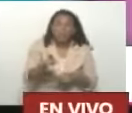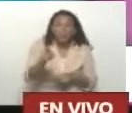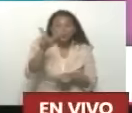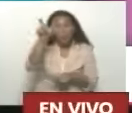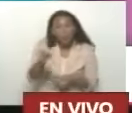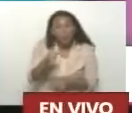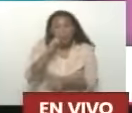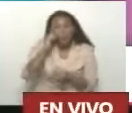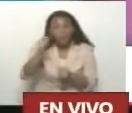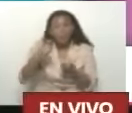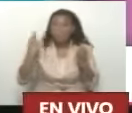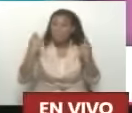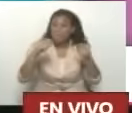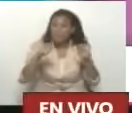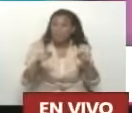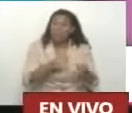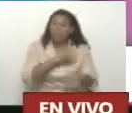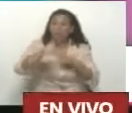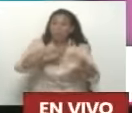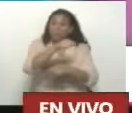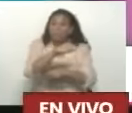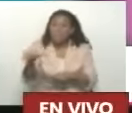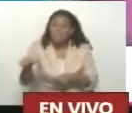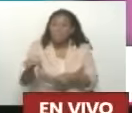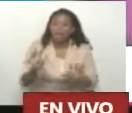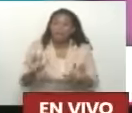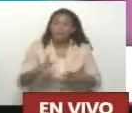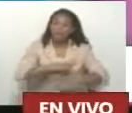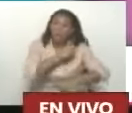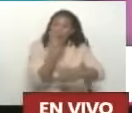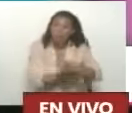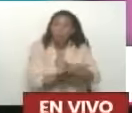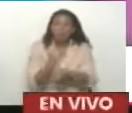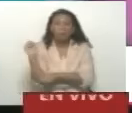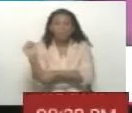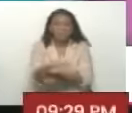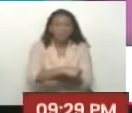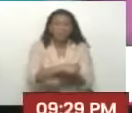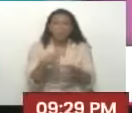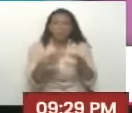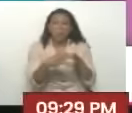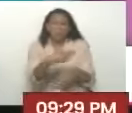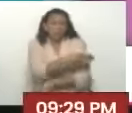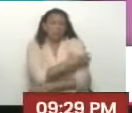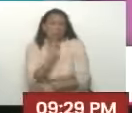Bueno, prepárate para que le ganemos a esos patarucos, Lacaba.